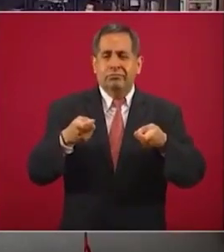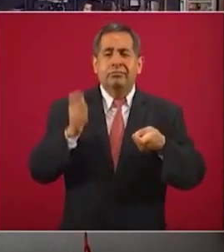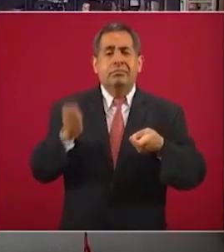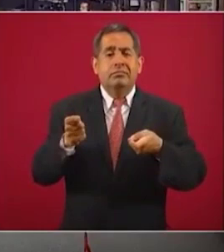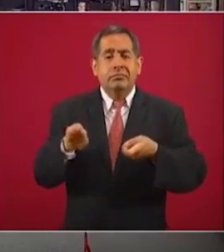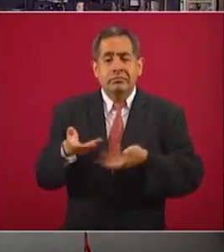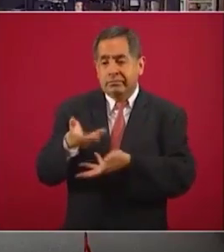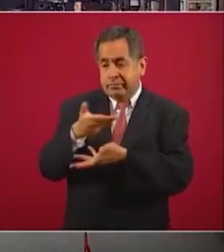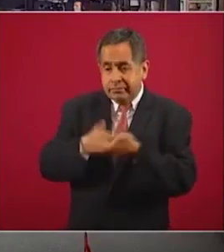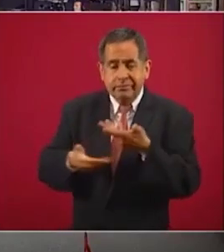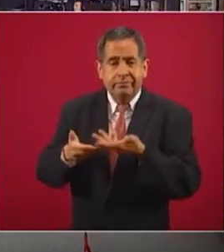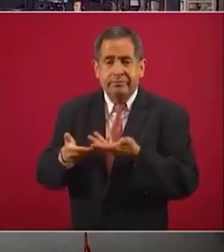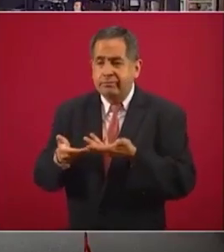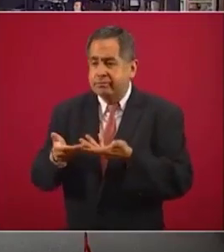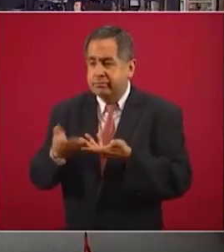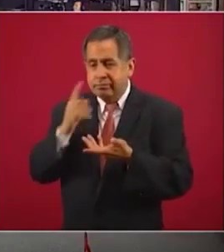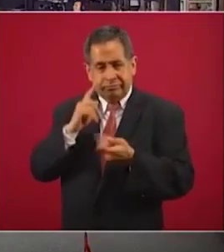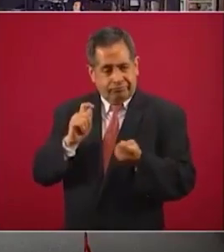transformar.